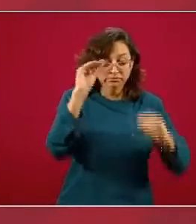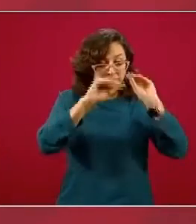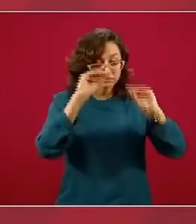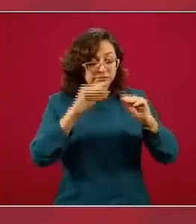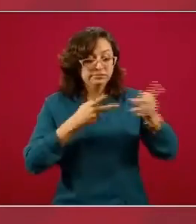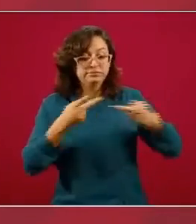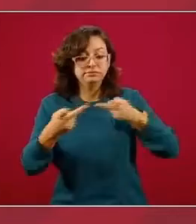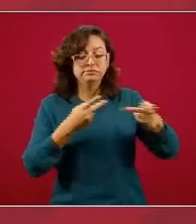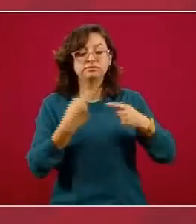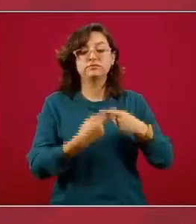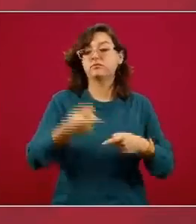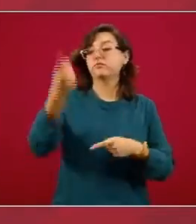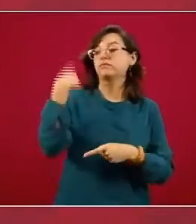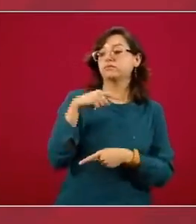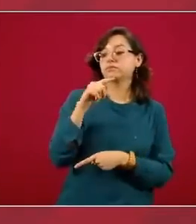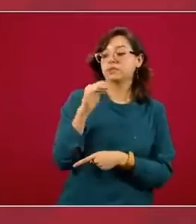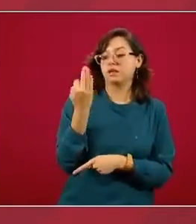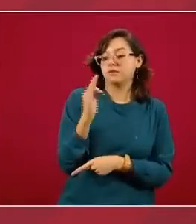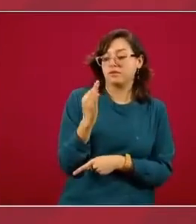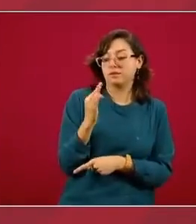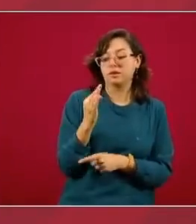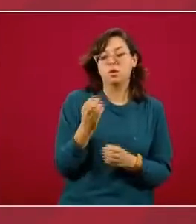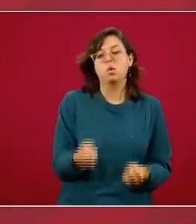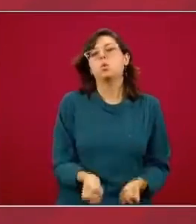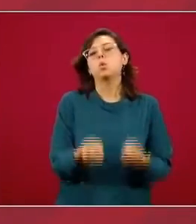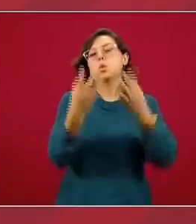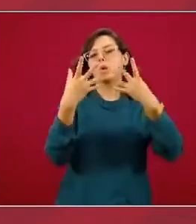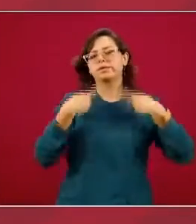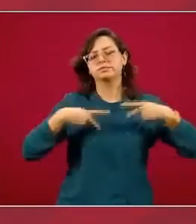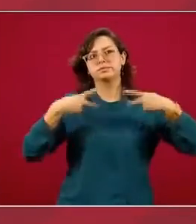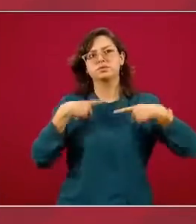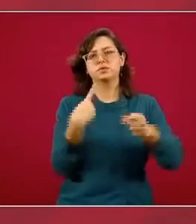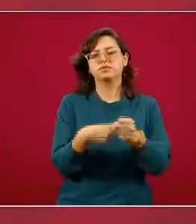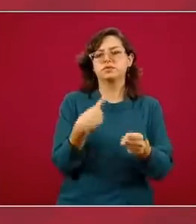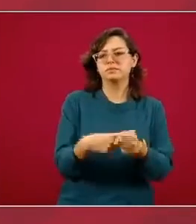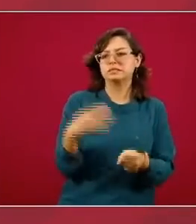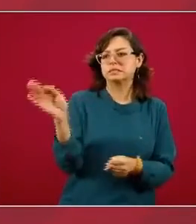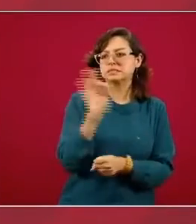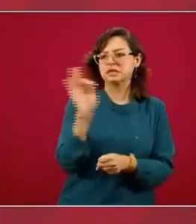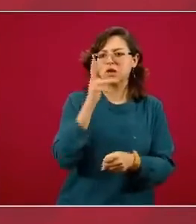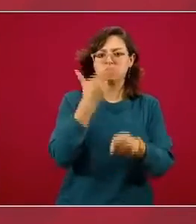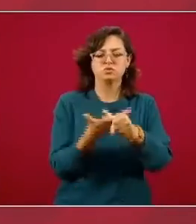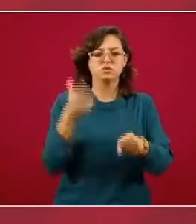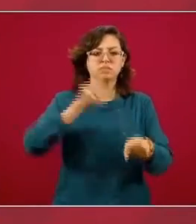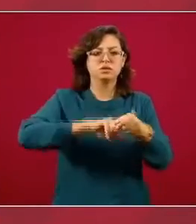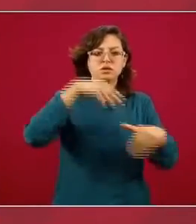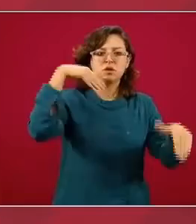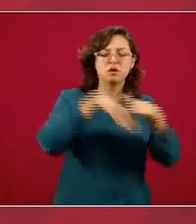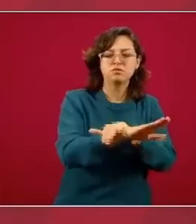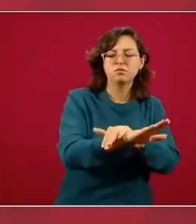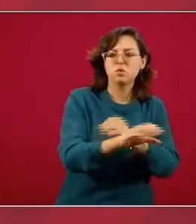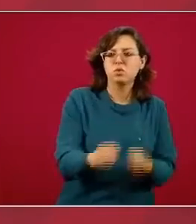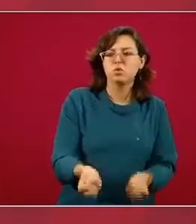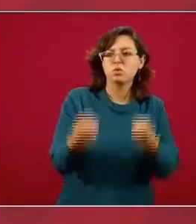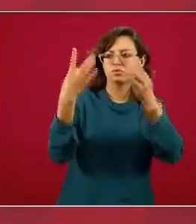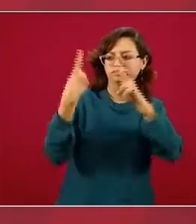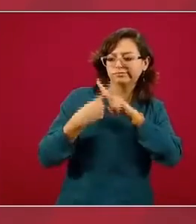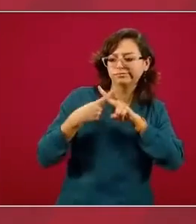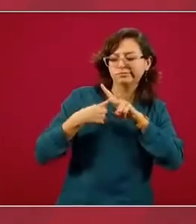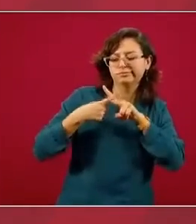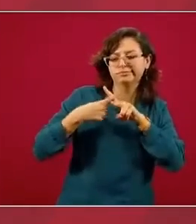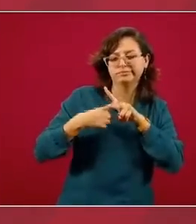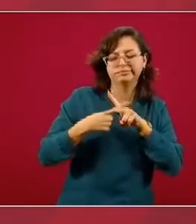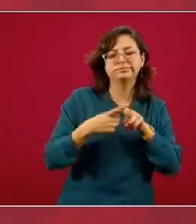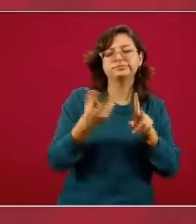principios de febrero estimaciones sobre el número de personas que podríamos tener que necesitaran atención. Y segundo,